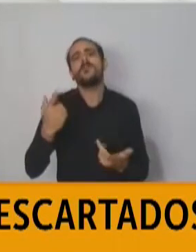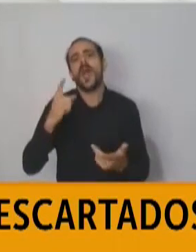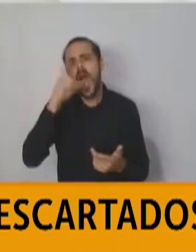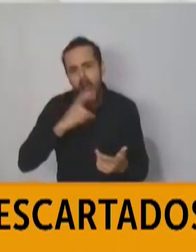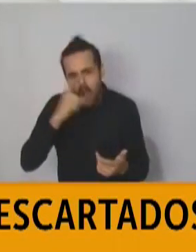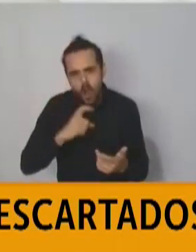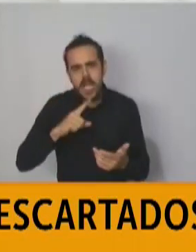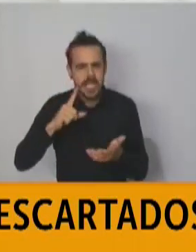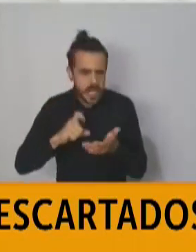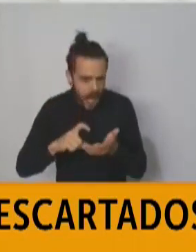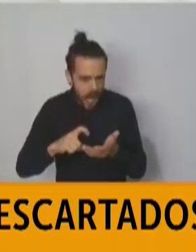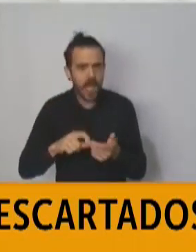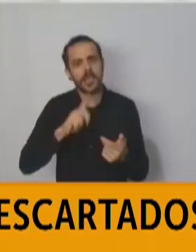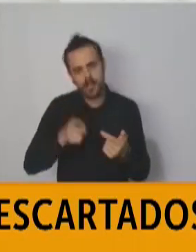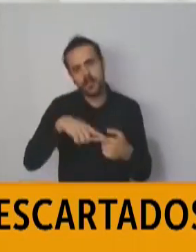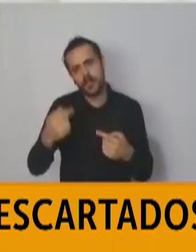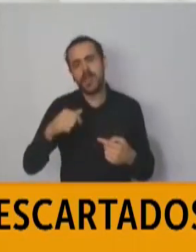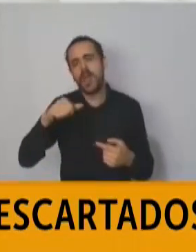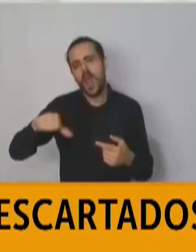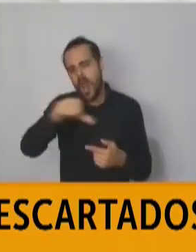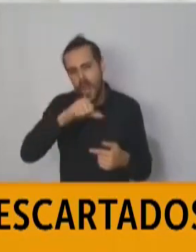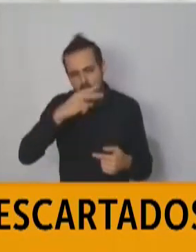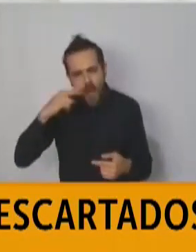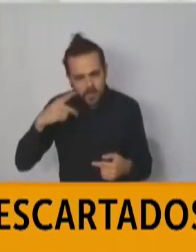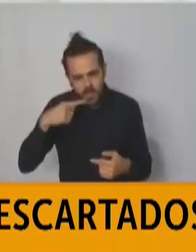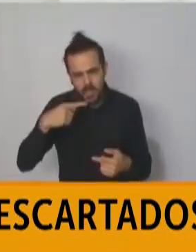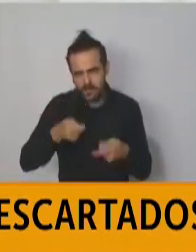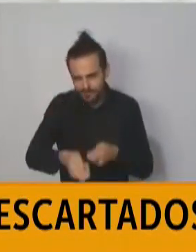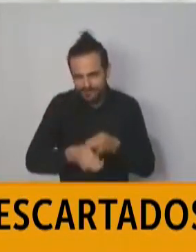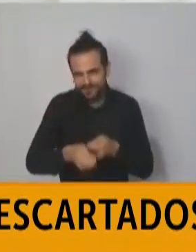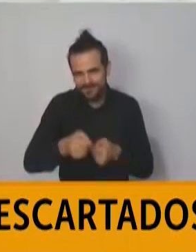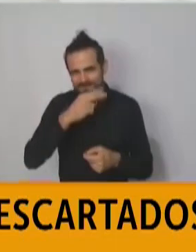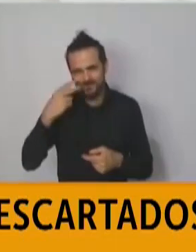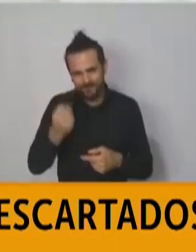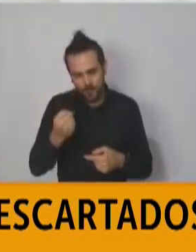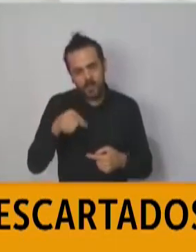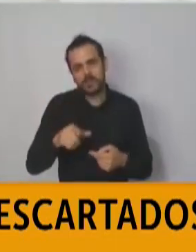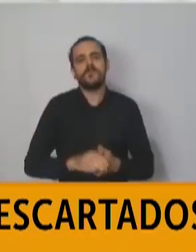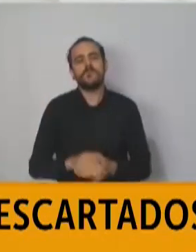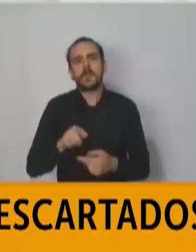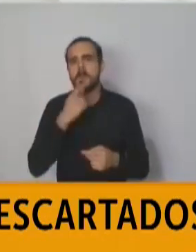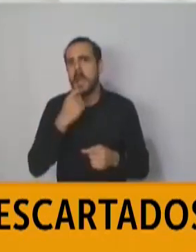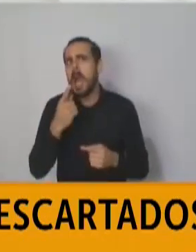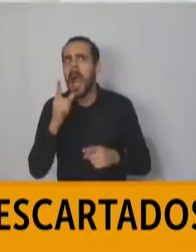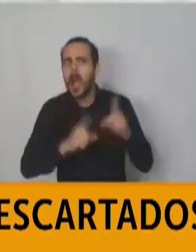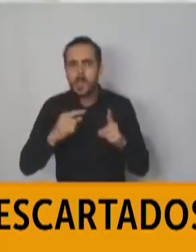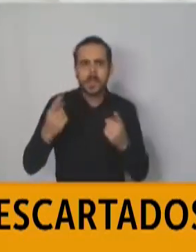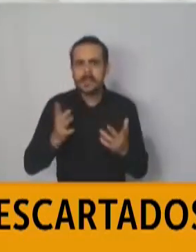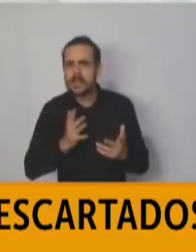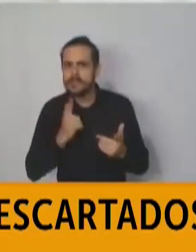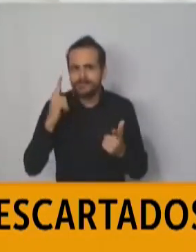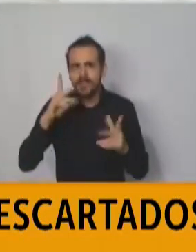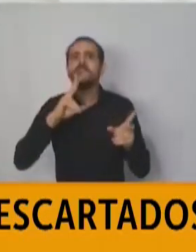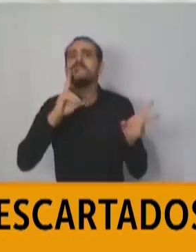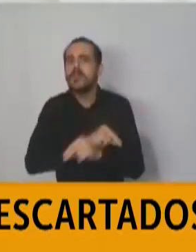gel y como es la lavandina. Ante una posible escasez o cierta escasez o problema en el